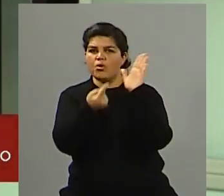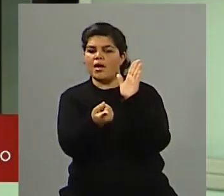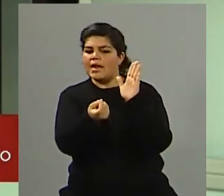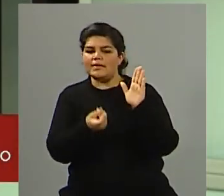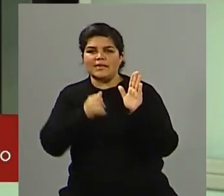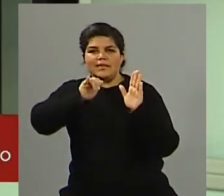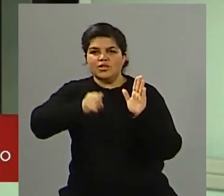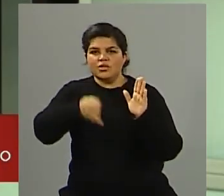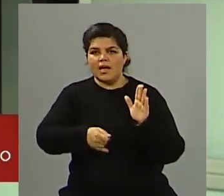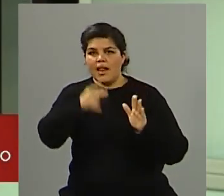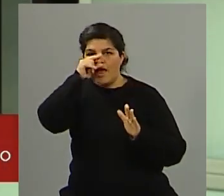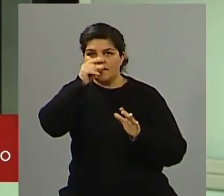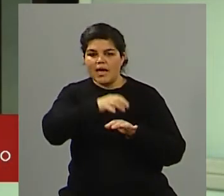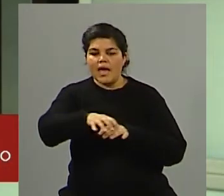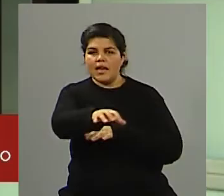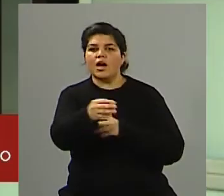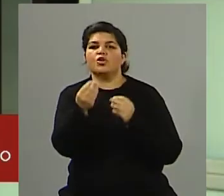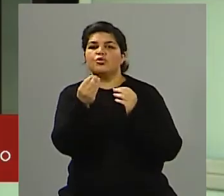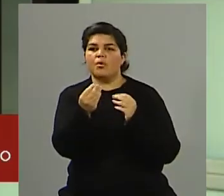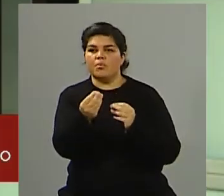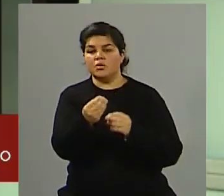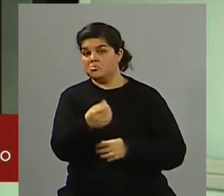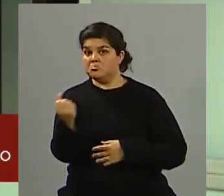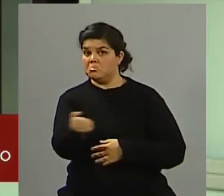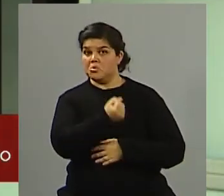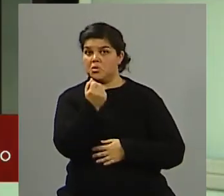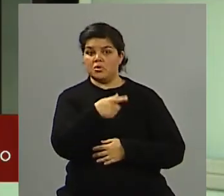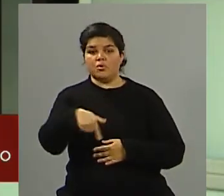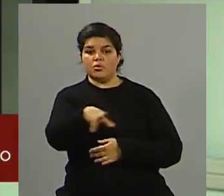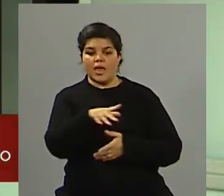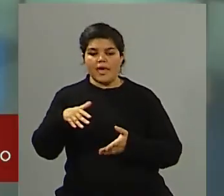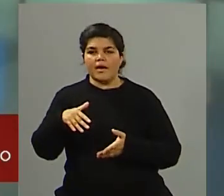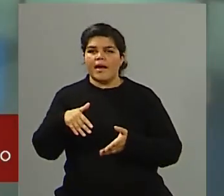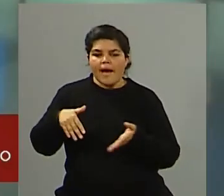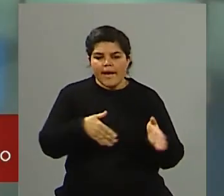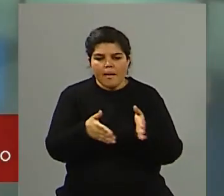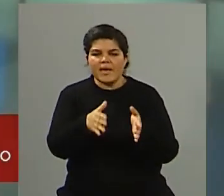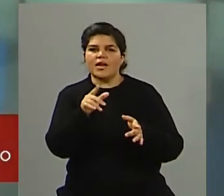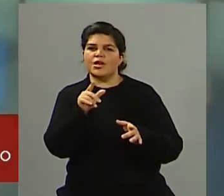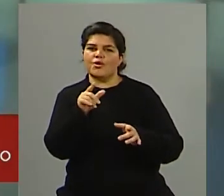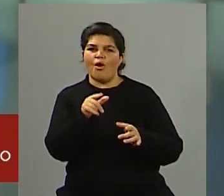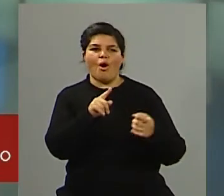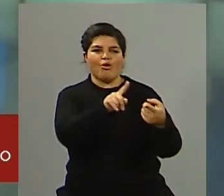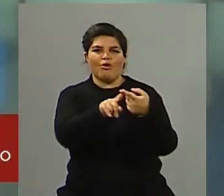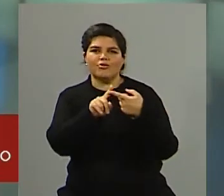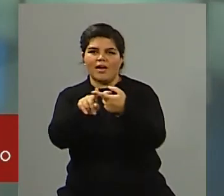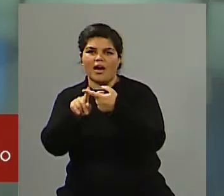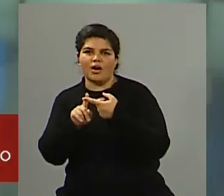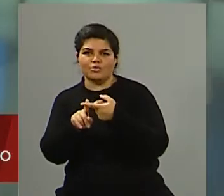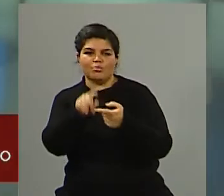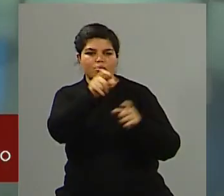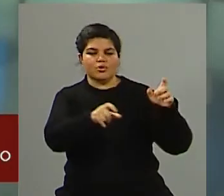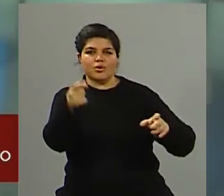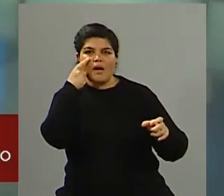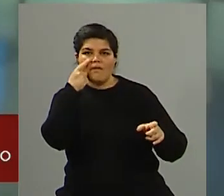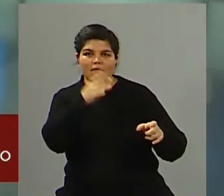que está bueno refrescarlo porque es importante el camino que hacen ustedes con el contacto con los vecinos y vecinas. Sí, por supuesto. Cada uno de los